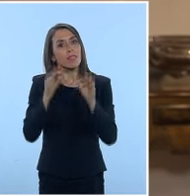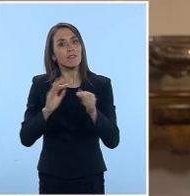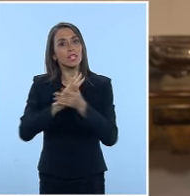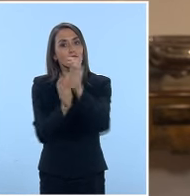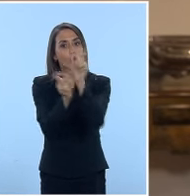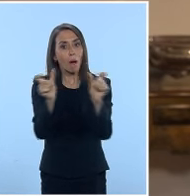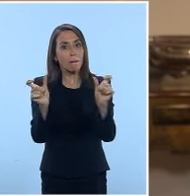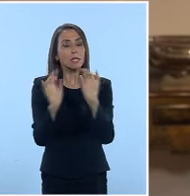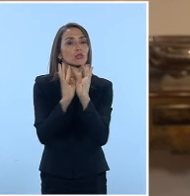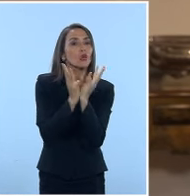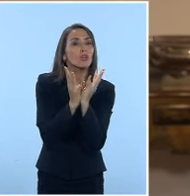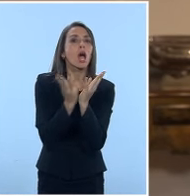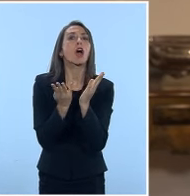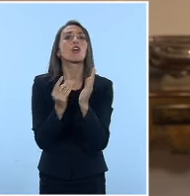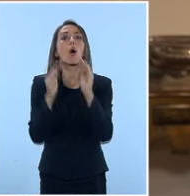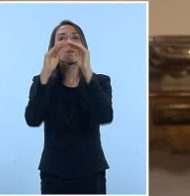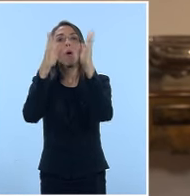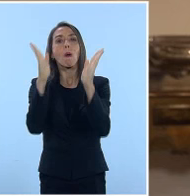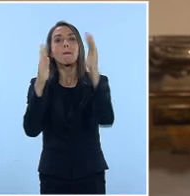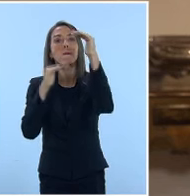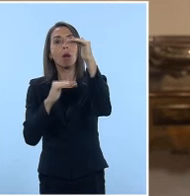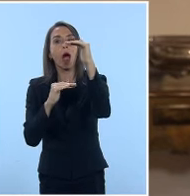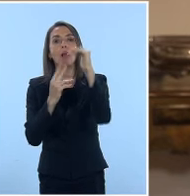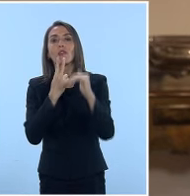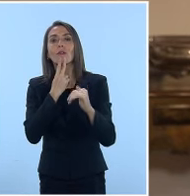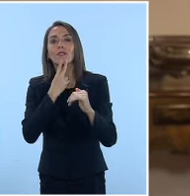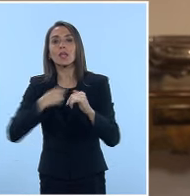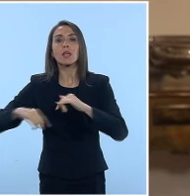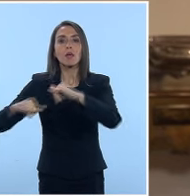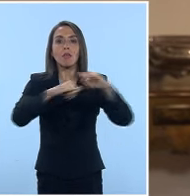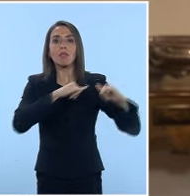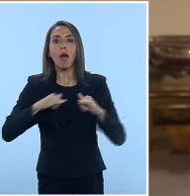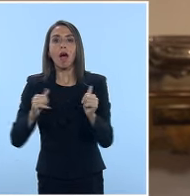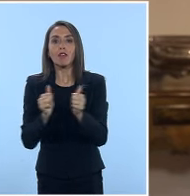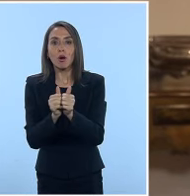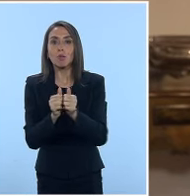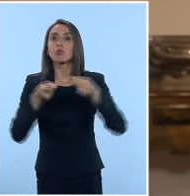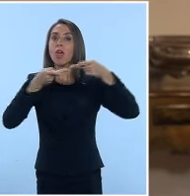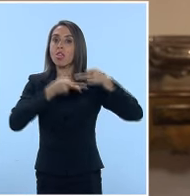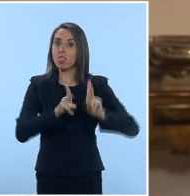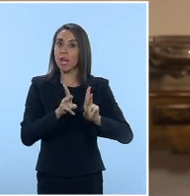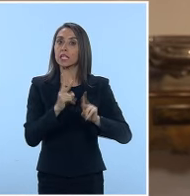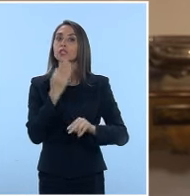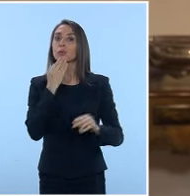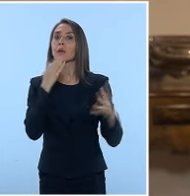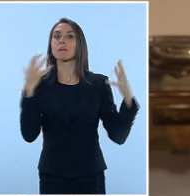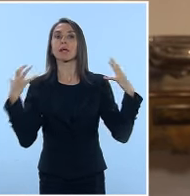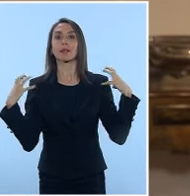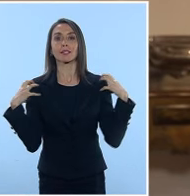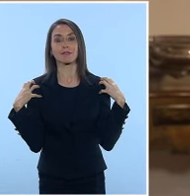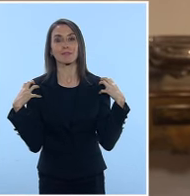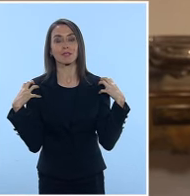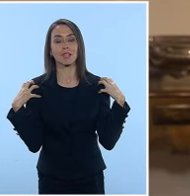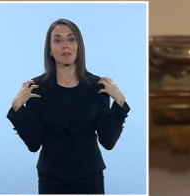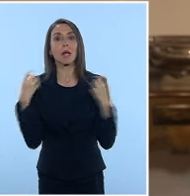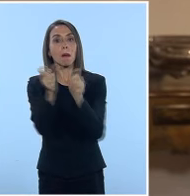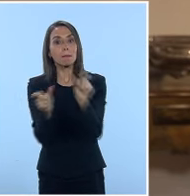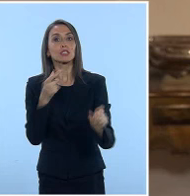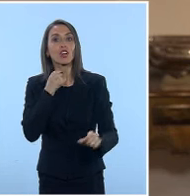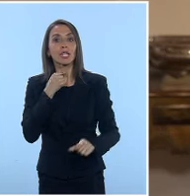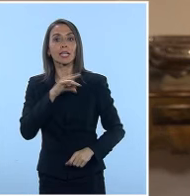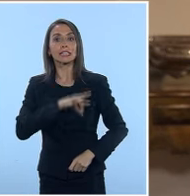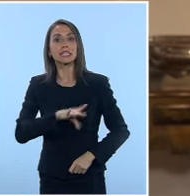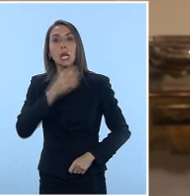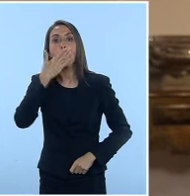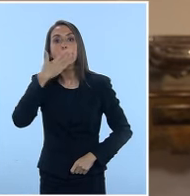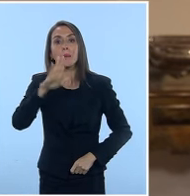todos el marco de nuestra vida en común. Es un derecho, pero también una responsabilidad. Quienes quieren un Chile